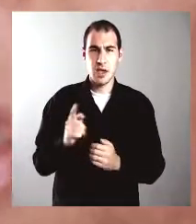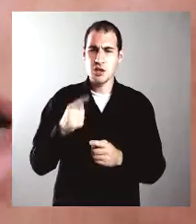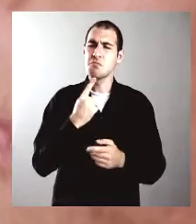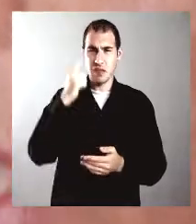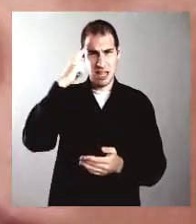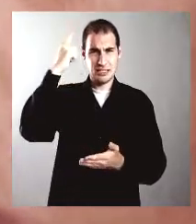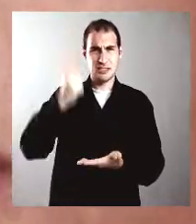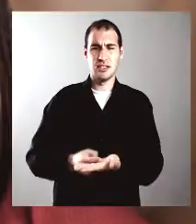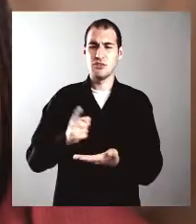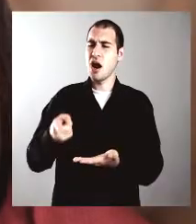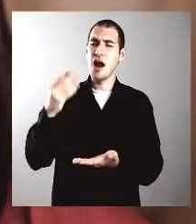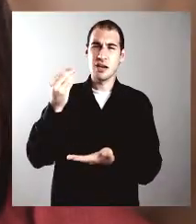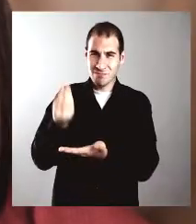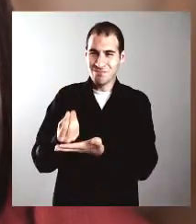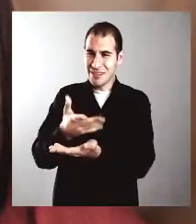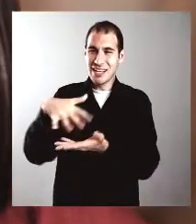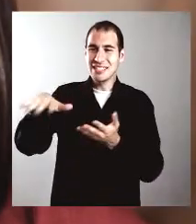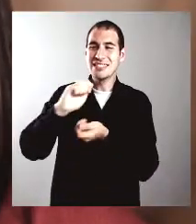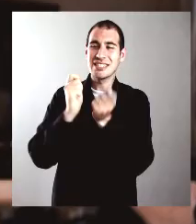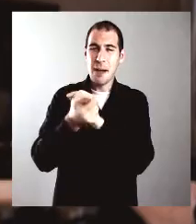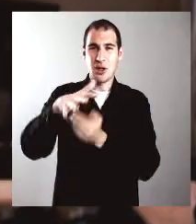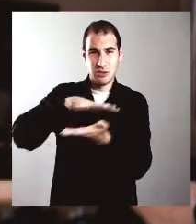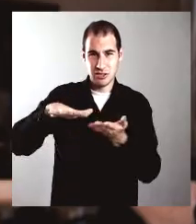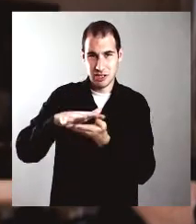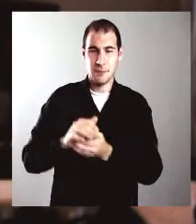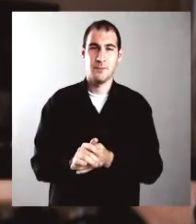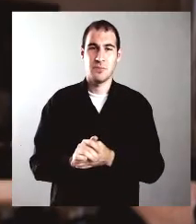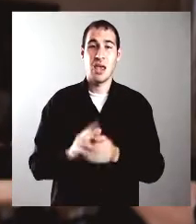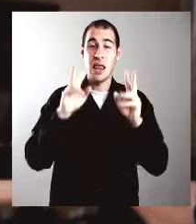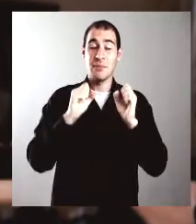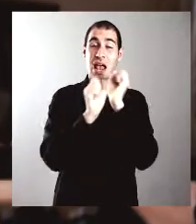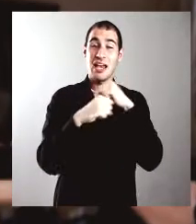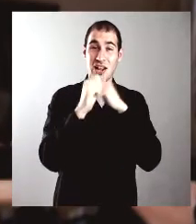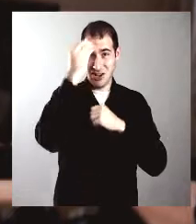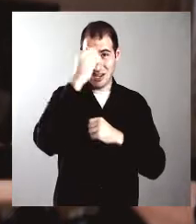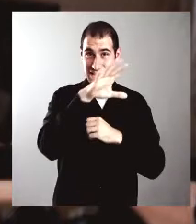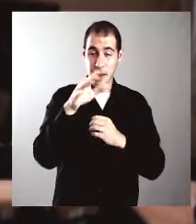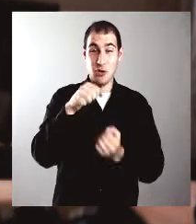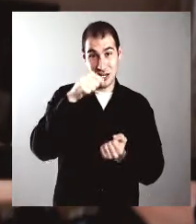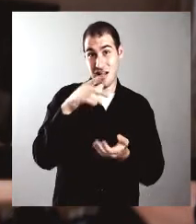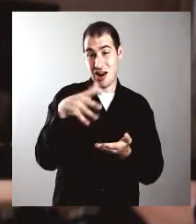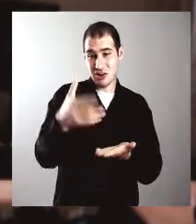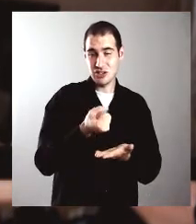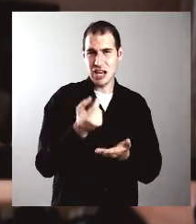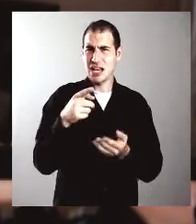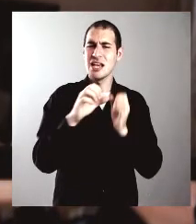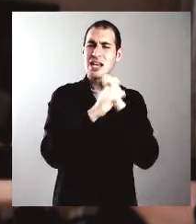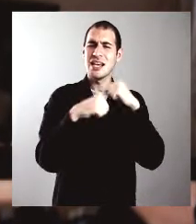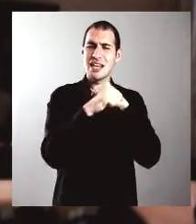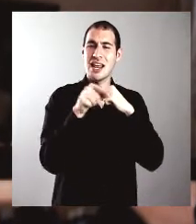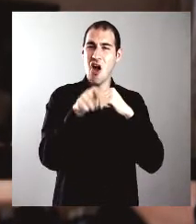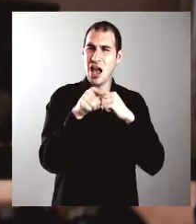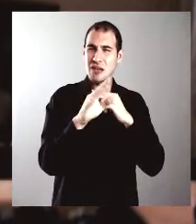convicciones para lograr cambios a nivel social. La carrera de agronomía, con el título de ingeniero agrónomo, es una